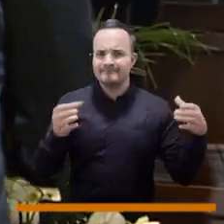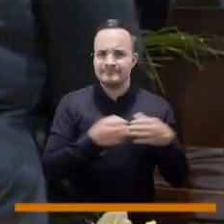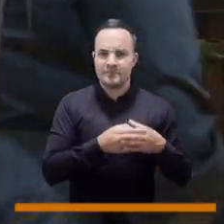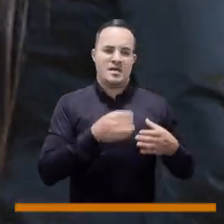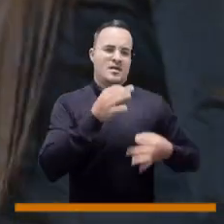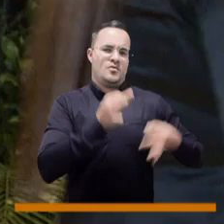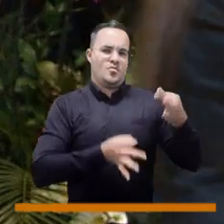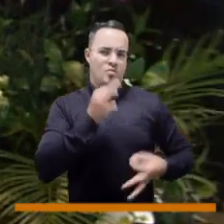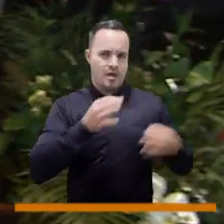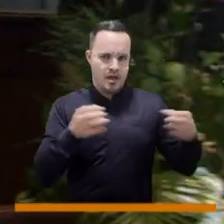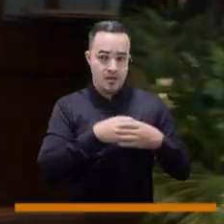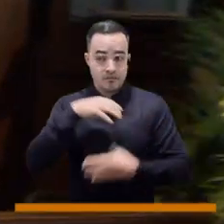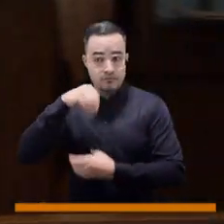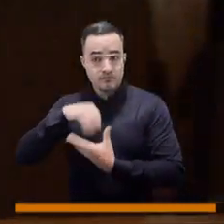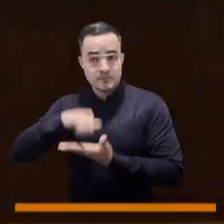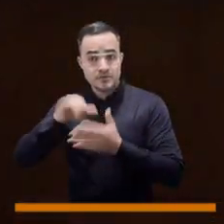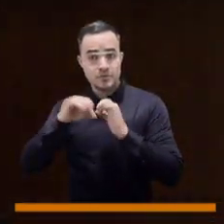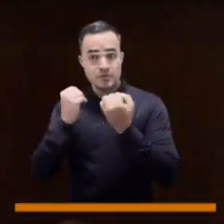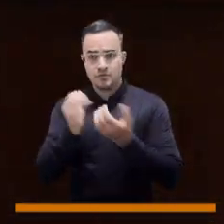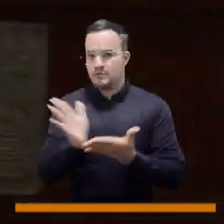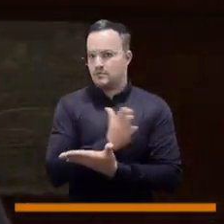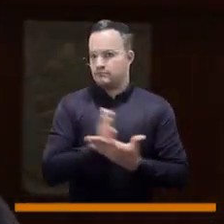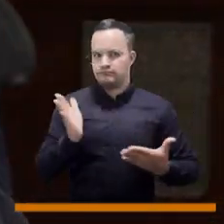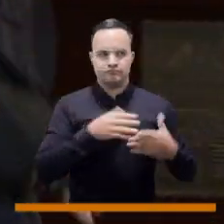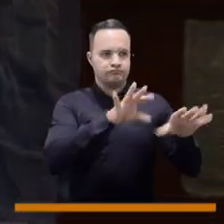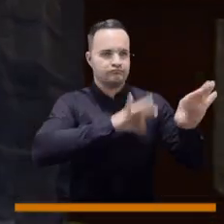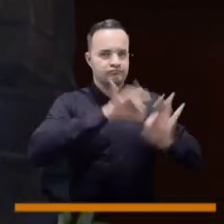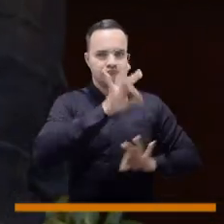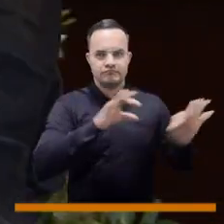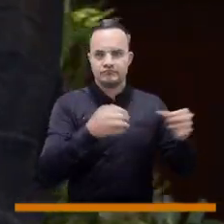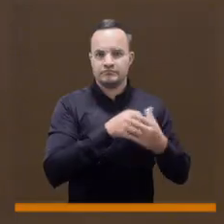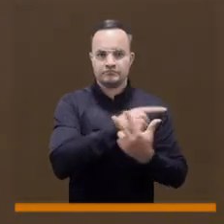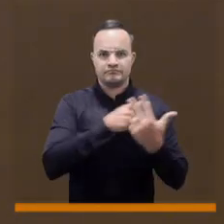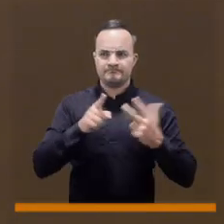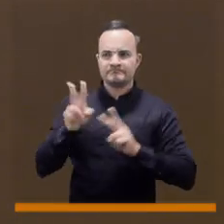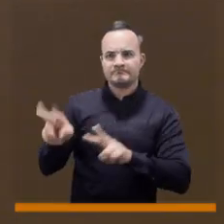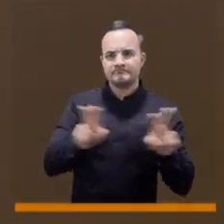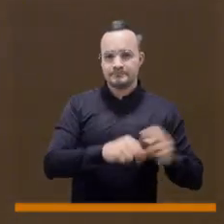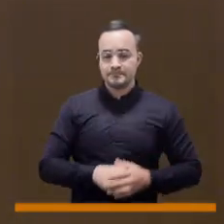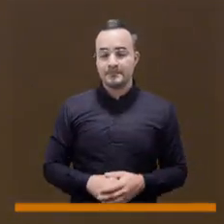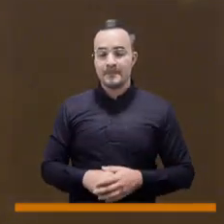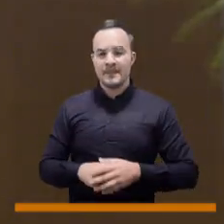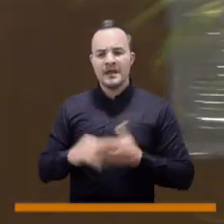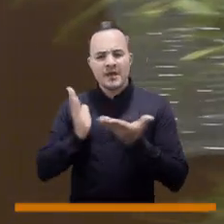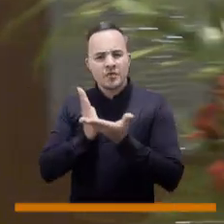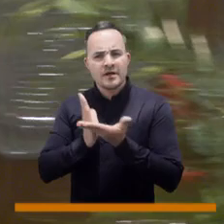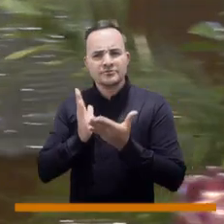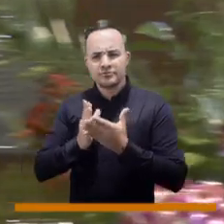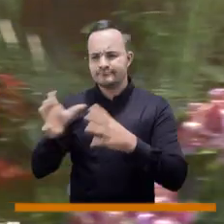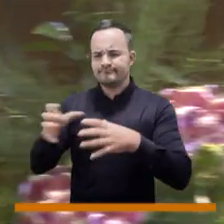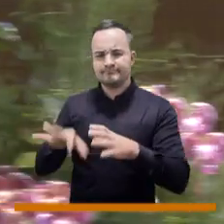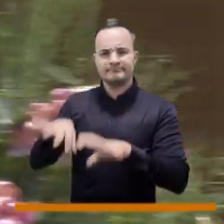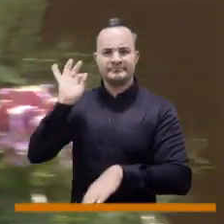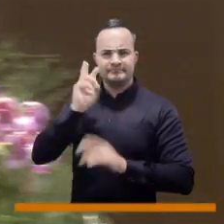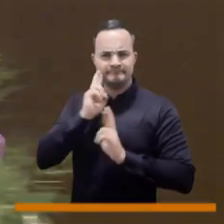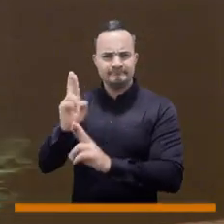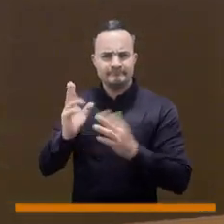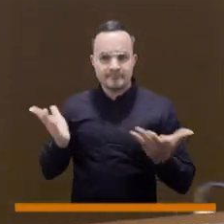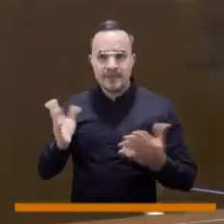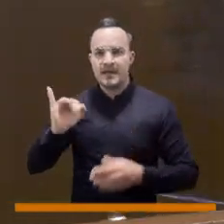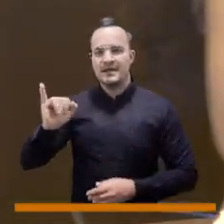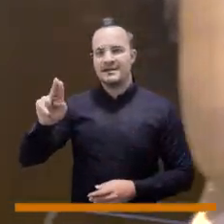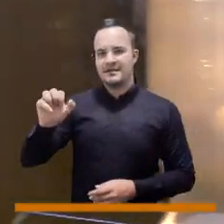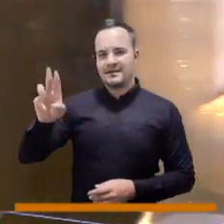hizo un selecto e independiente jurado. Mérito educativo para el Colegio INEM. Su rectora,